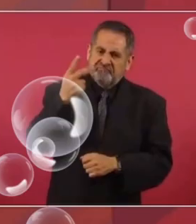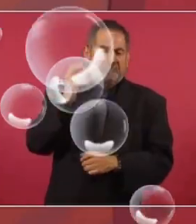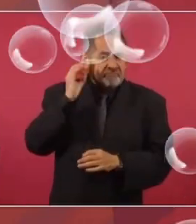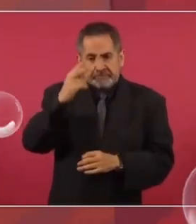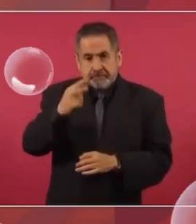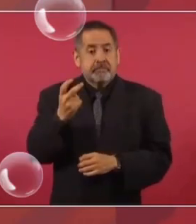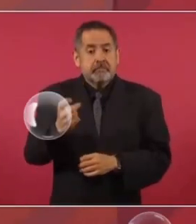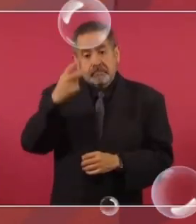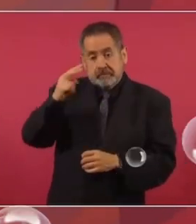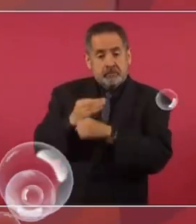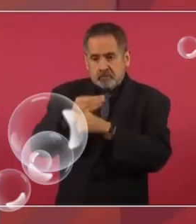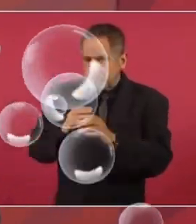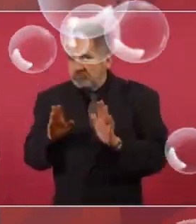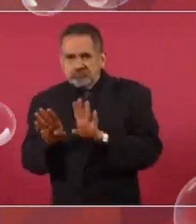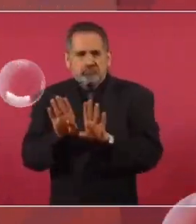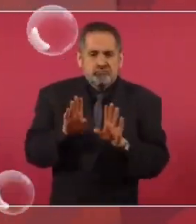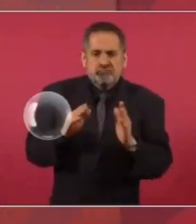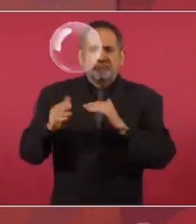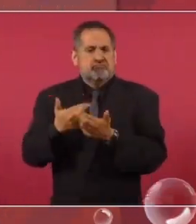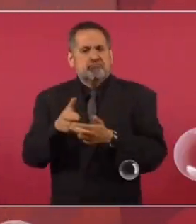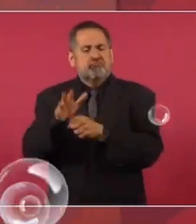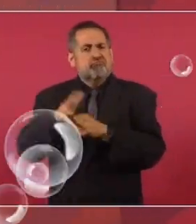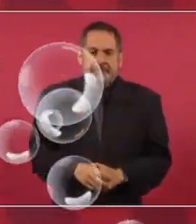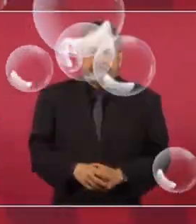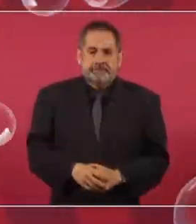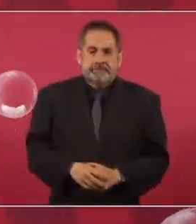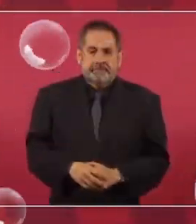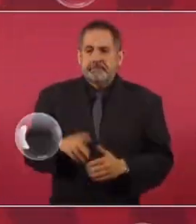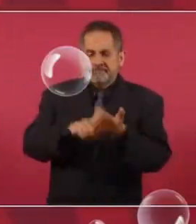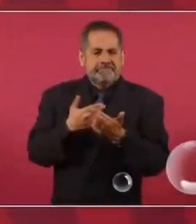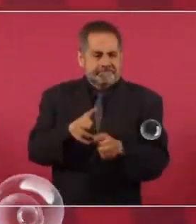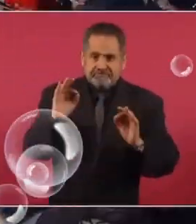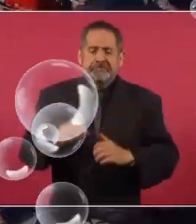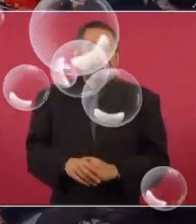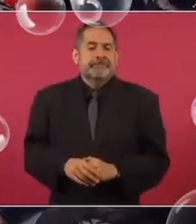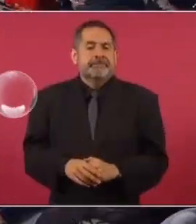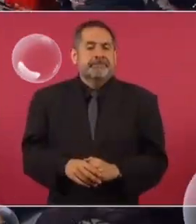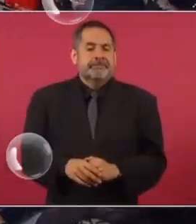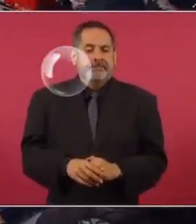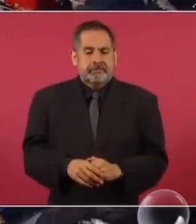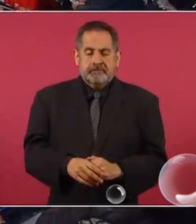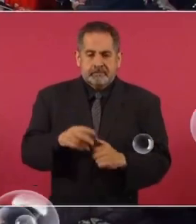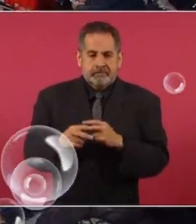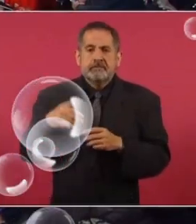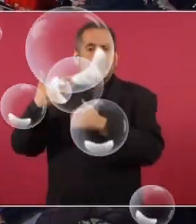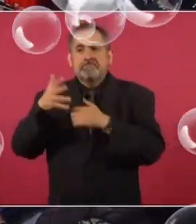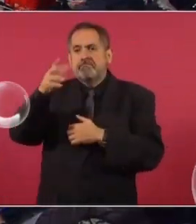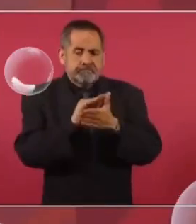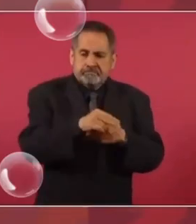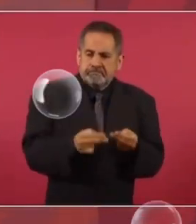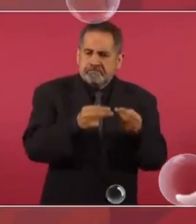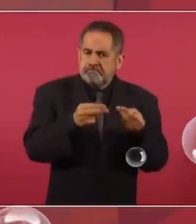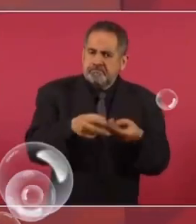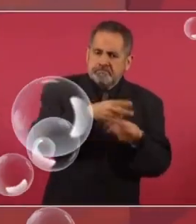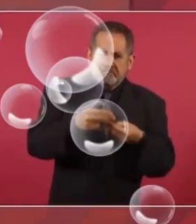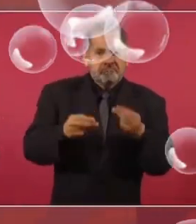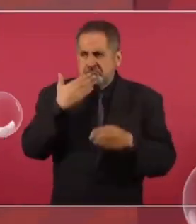México tiene mucho futuro. Tenemos esa ventaja comparativa. Y va a seguir llegando inversión extranjera.